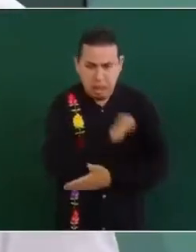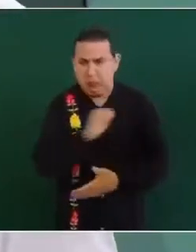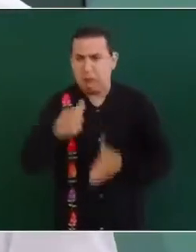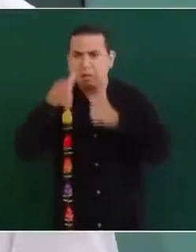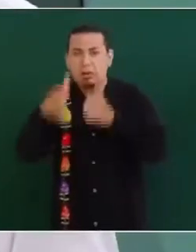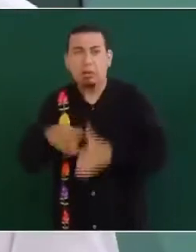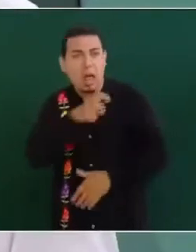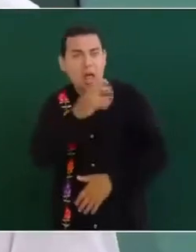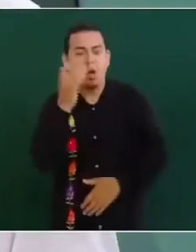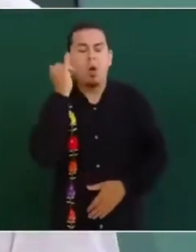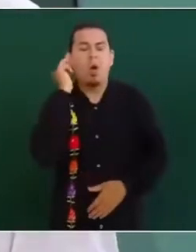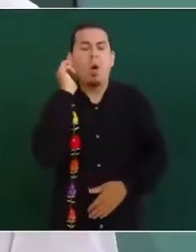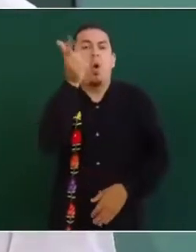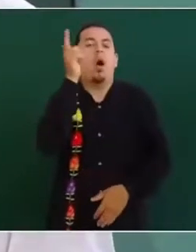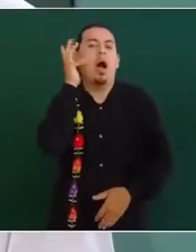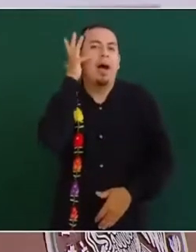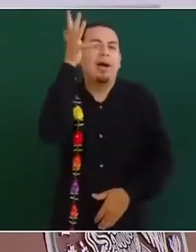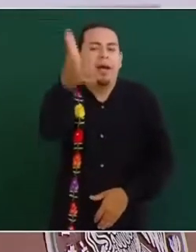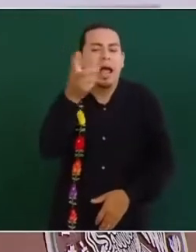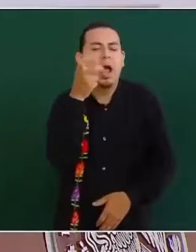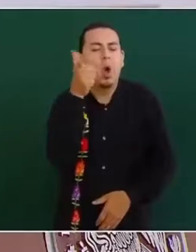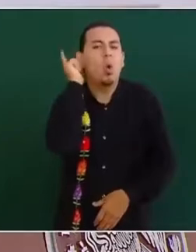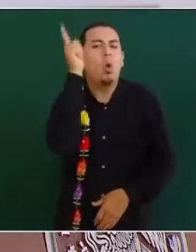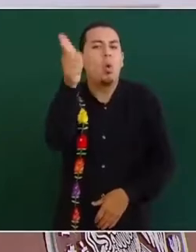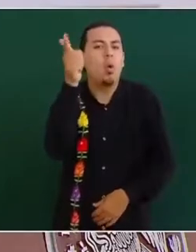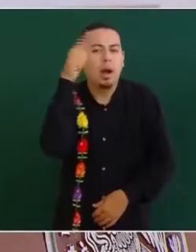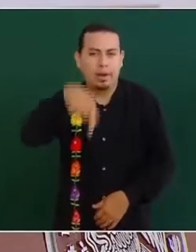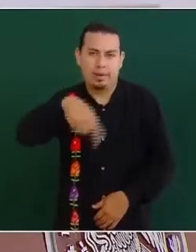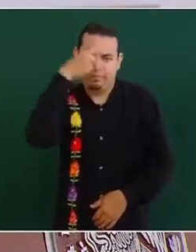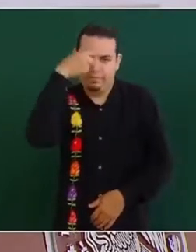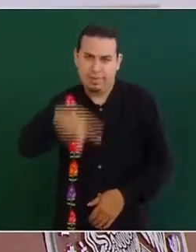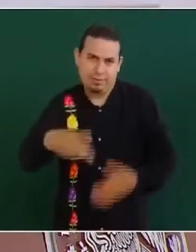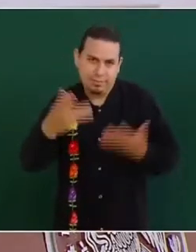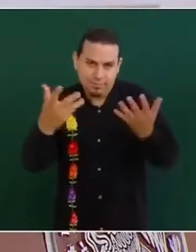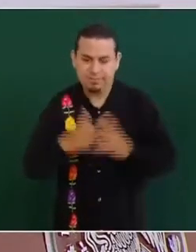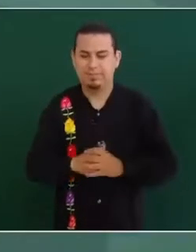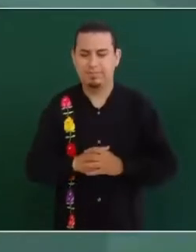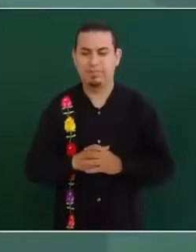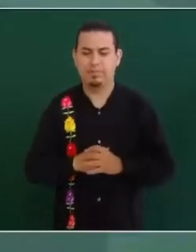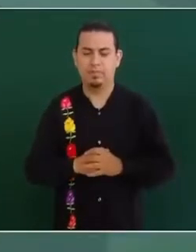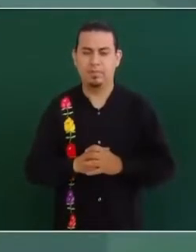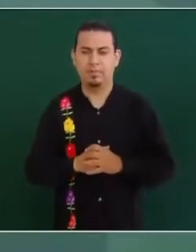es un ideal, pero estos